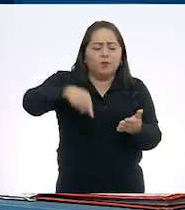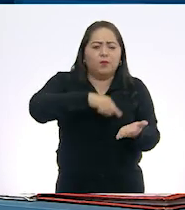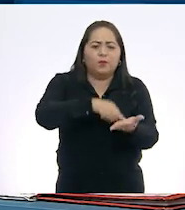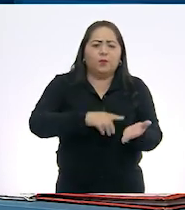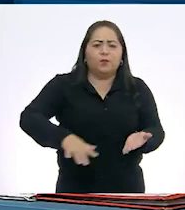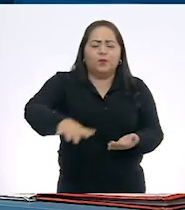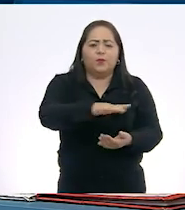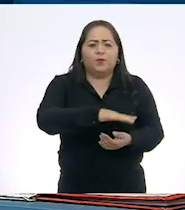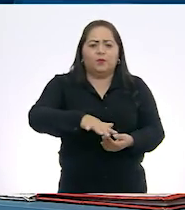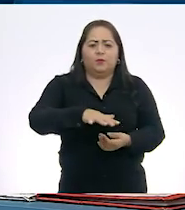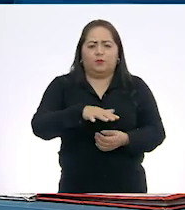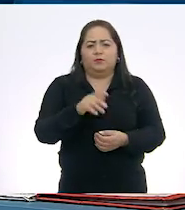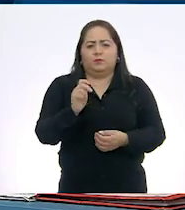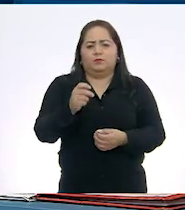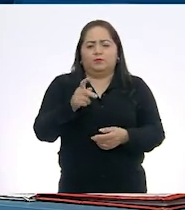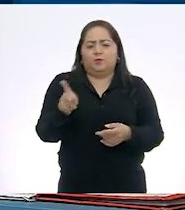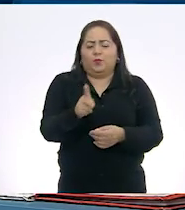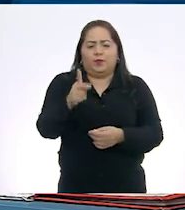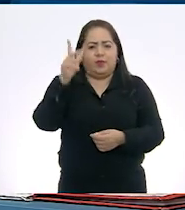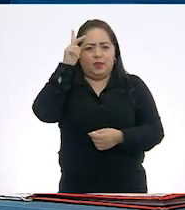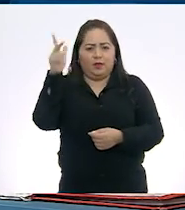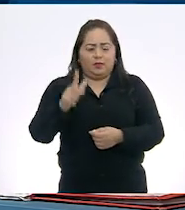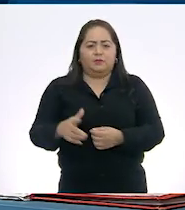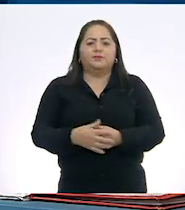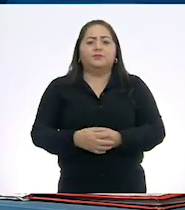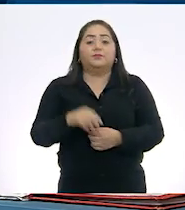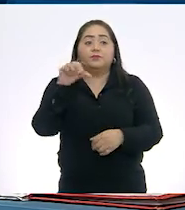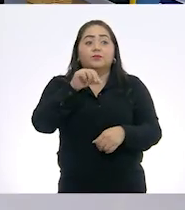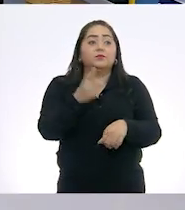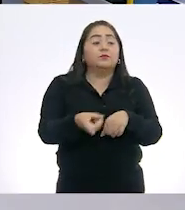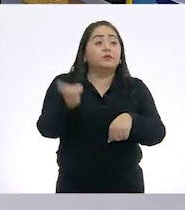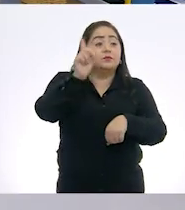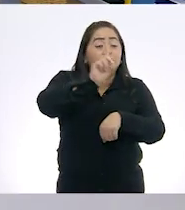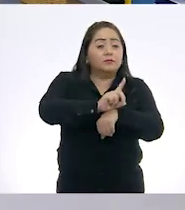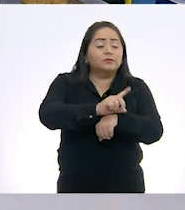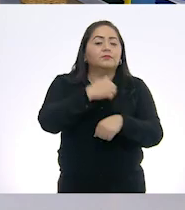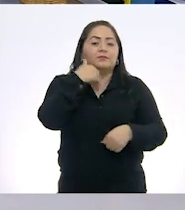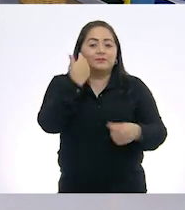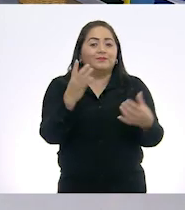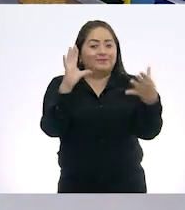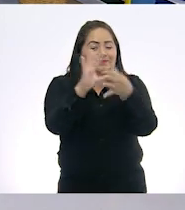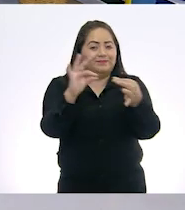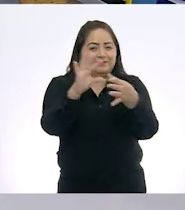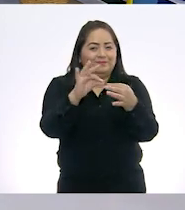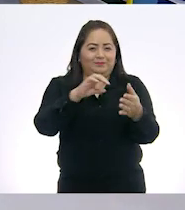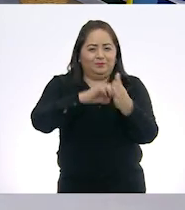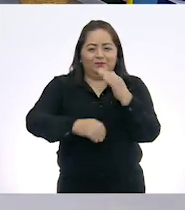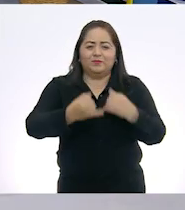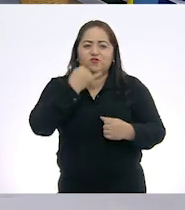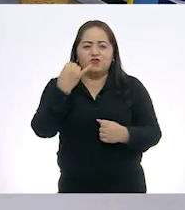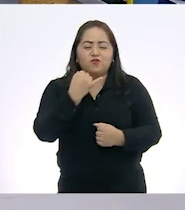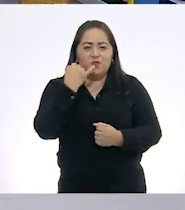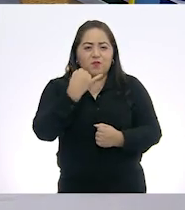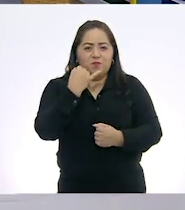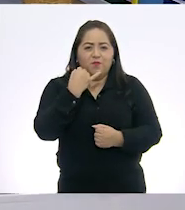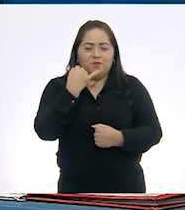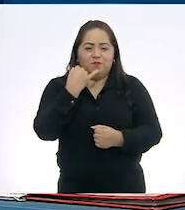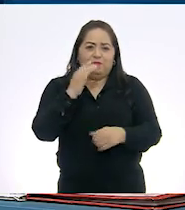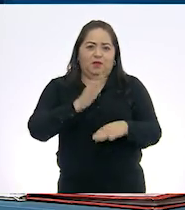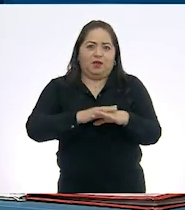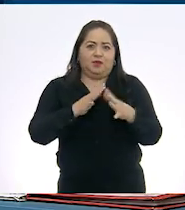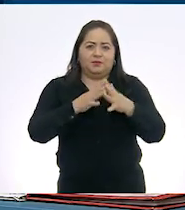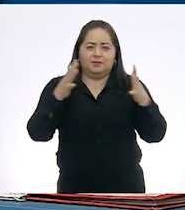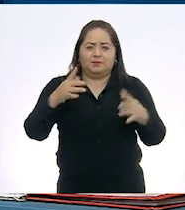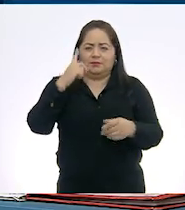en Huautla, Hidalgo. El día de hoy, quiero comentarles que, por ejemplo, el náhuatl es un idioma extenso.